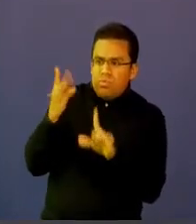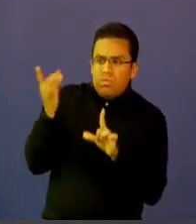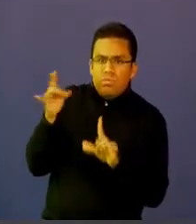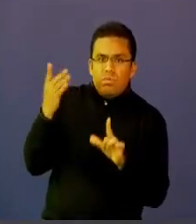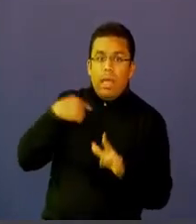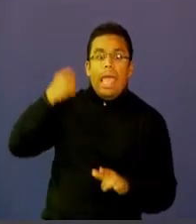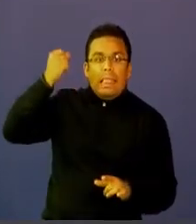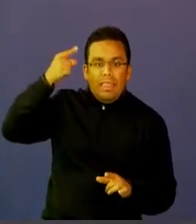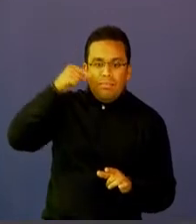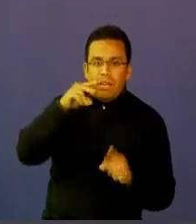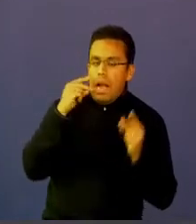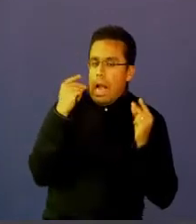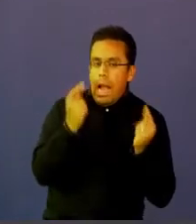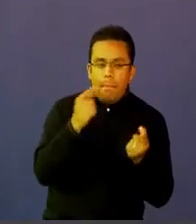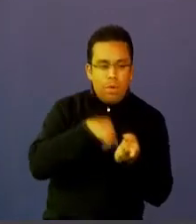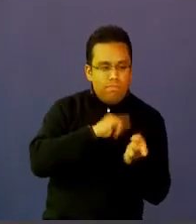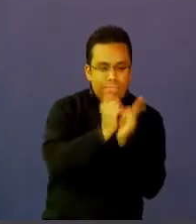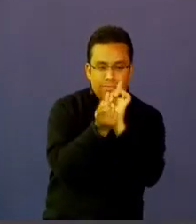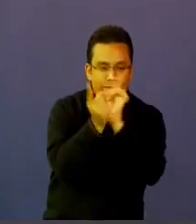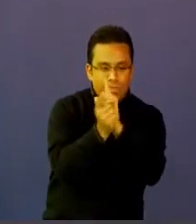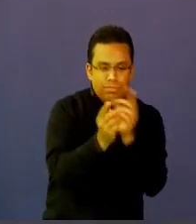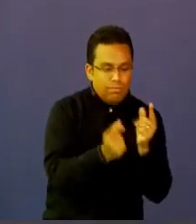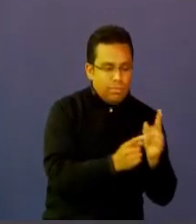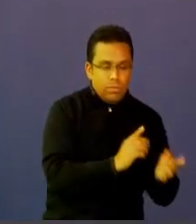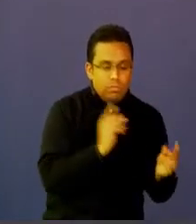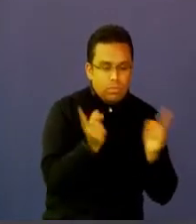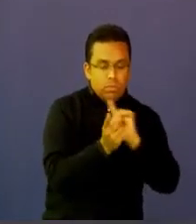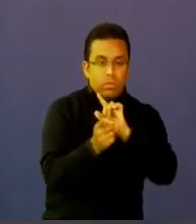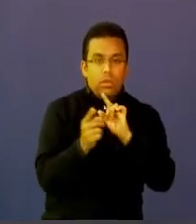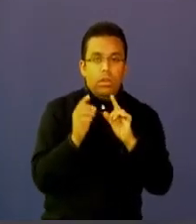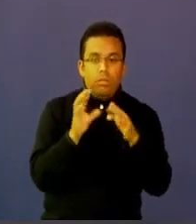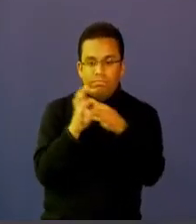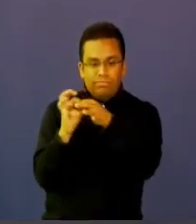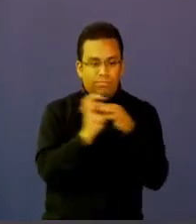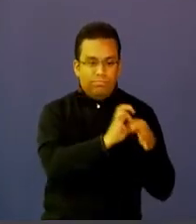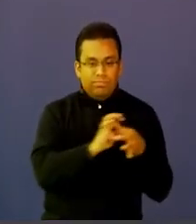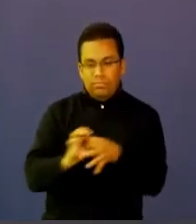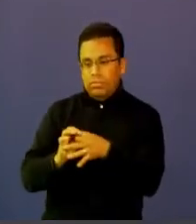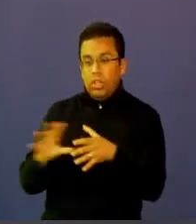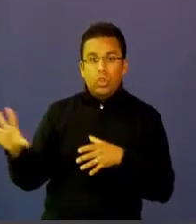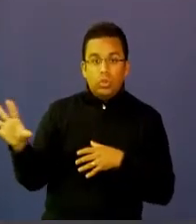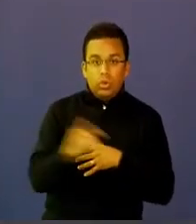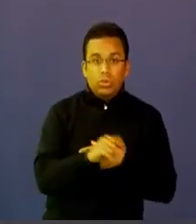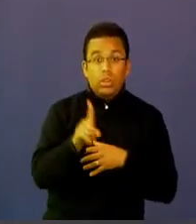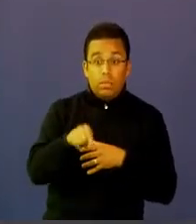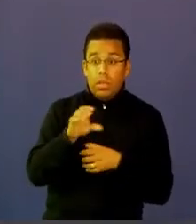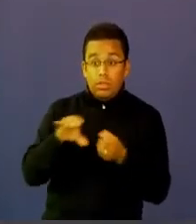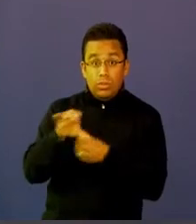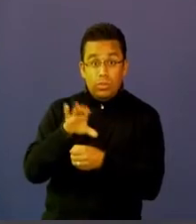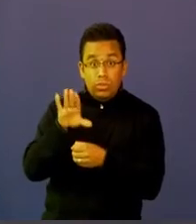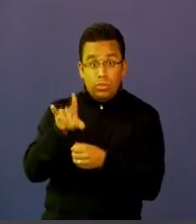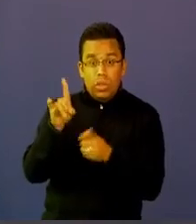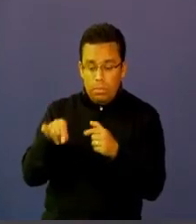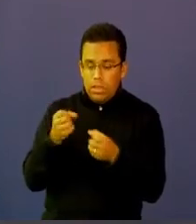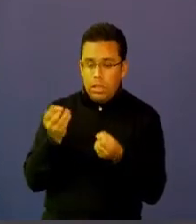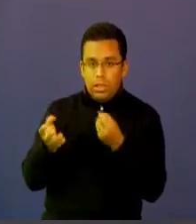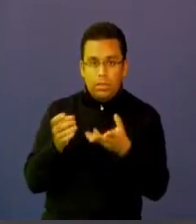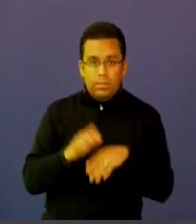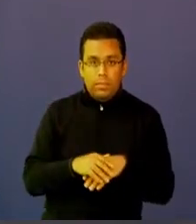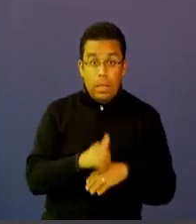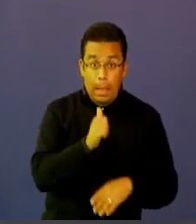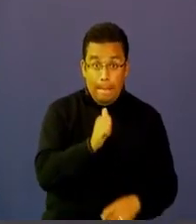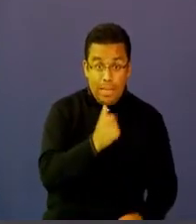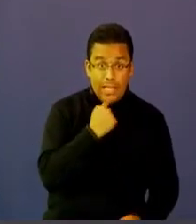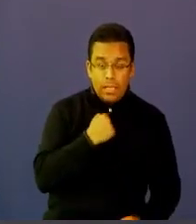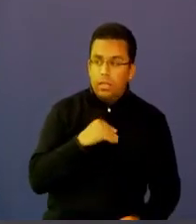digital todo lo que implica dándole conectividad a los usuarios a los ciudadanos y nos dice estamos